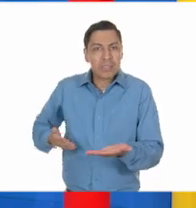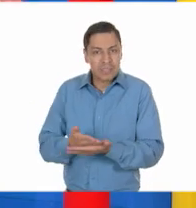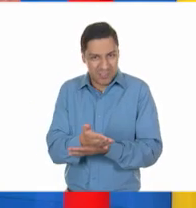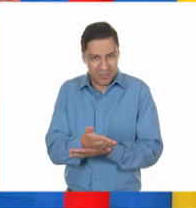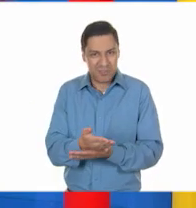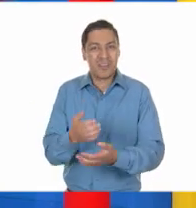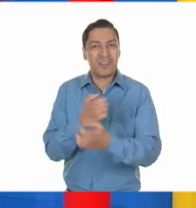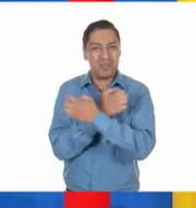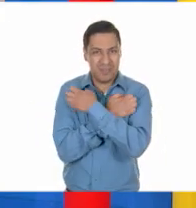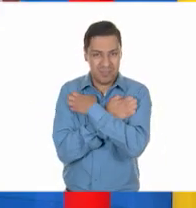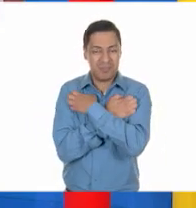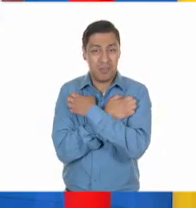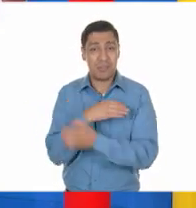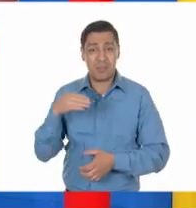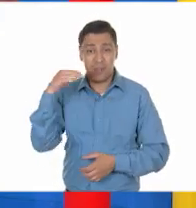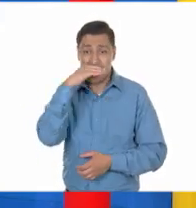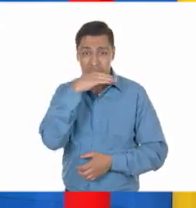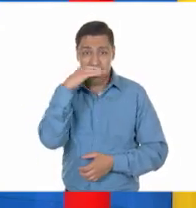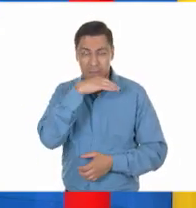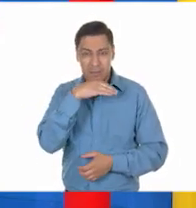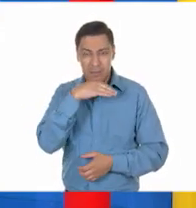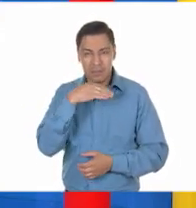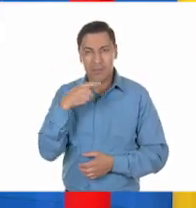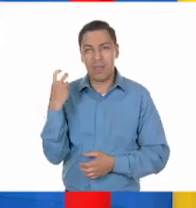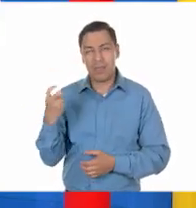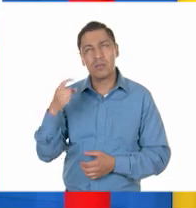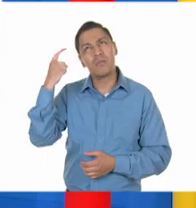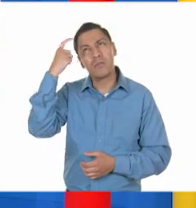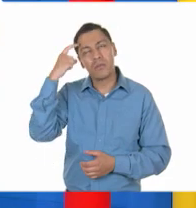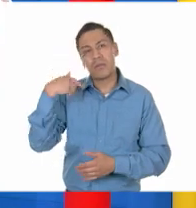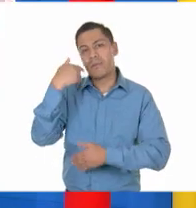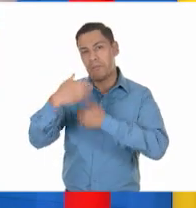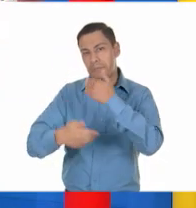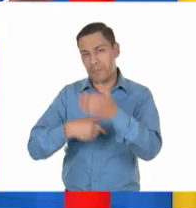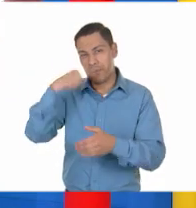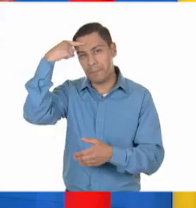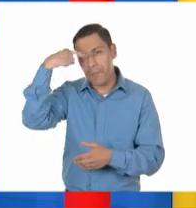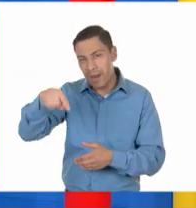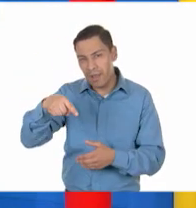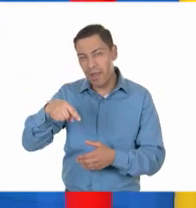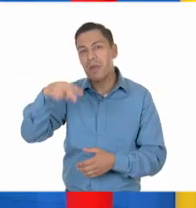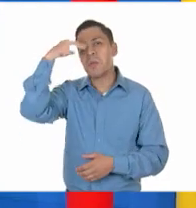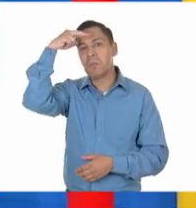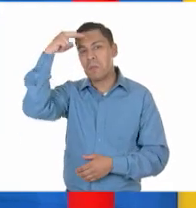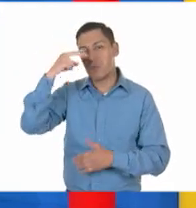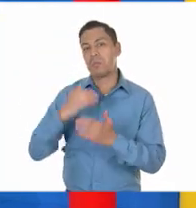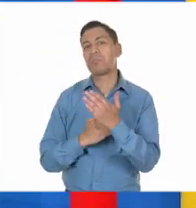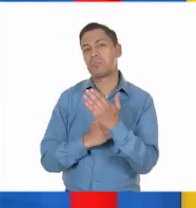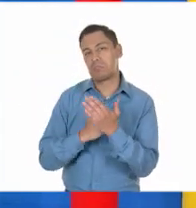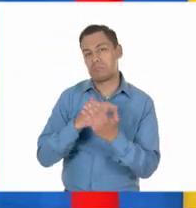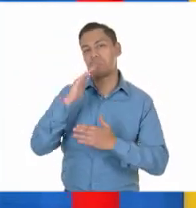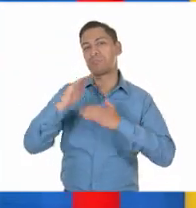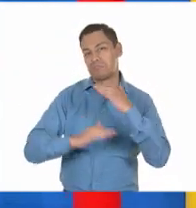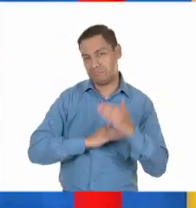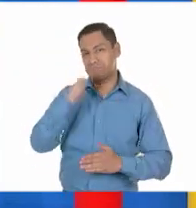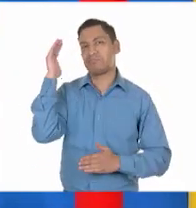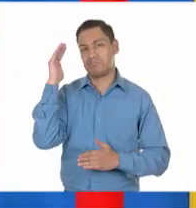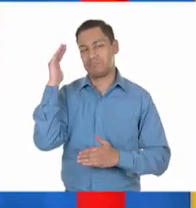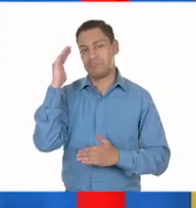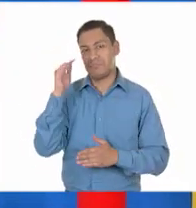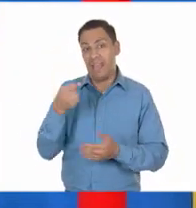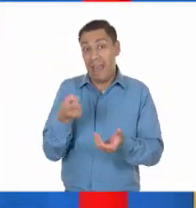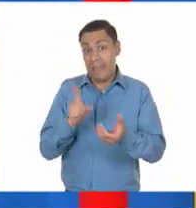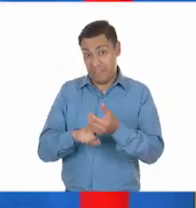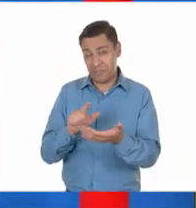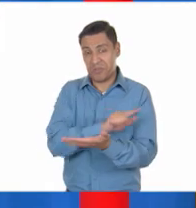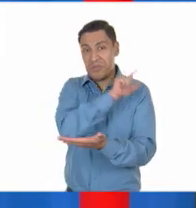que reciben los niños, era una manera de mejorar las condiciones del país en general. Por eso, en este texto se asegura